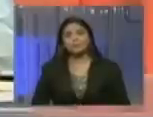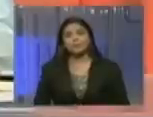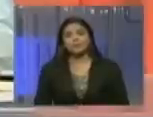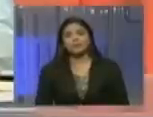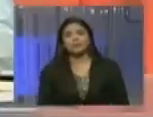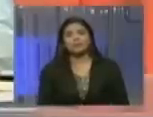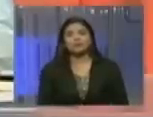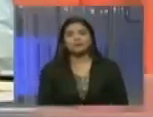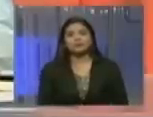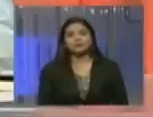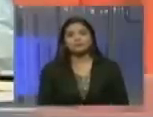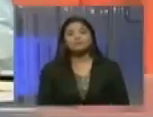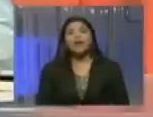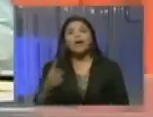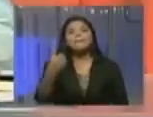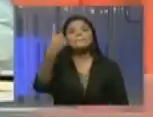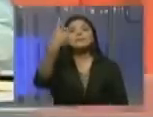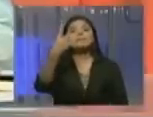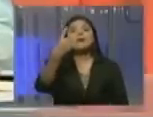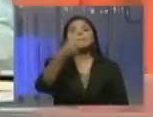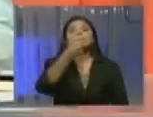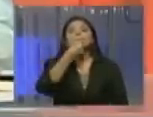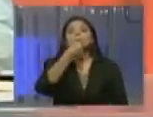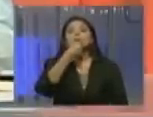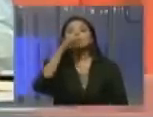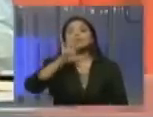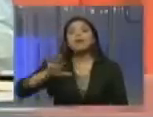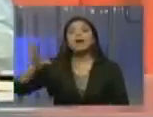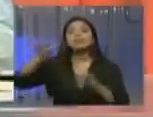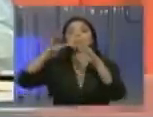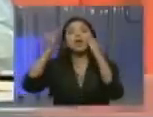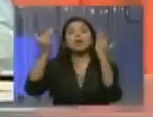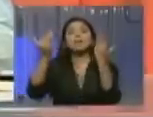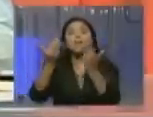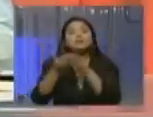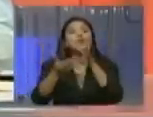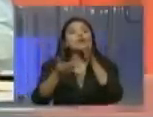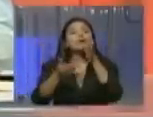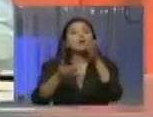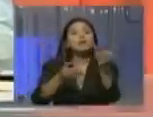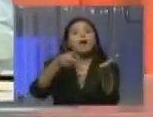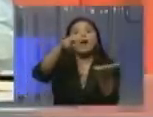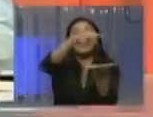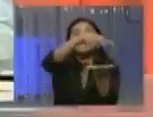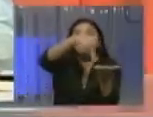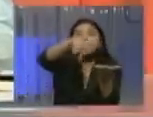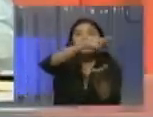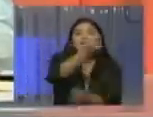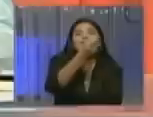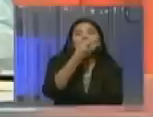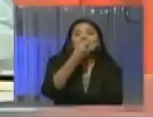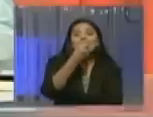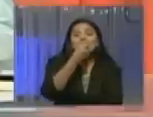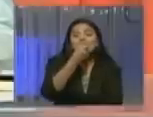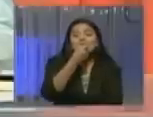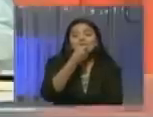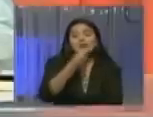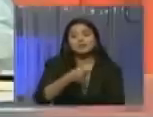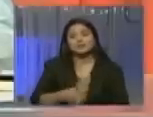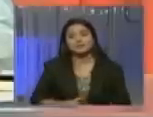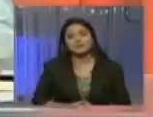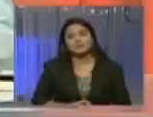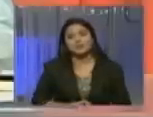El primer periodista del mundo que llegó a la plaza verde en esa oportunidad,